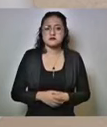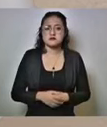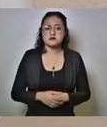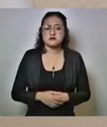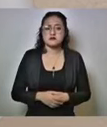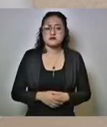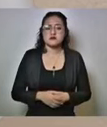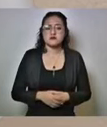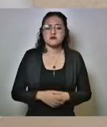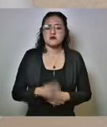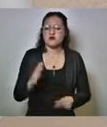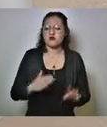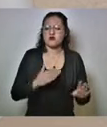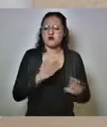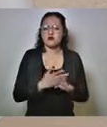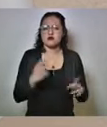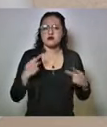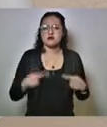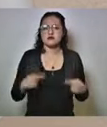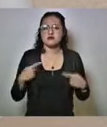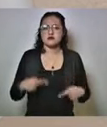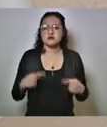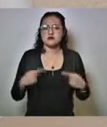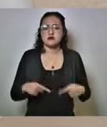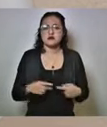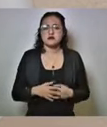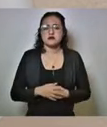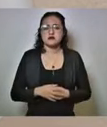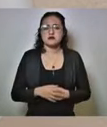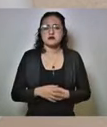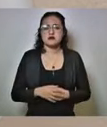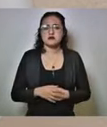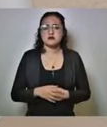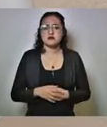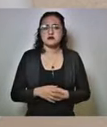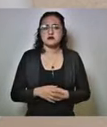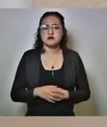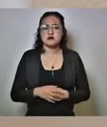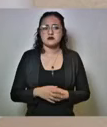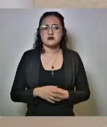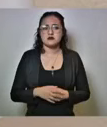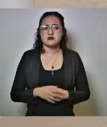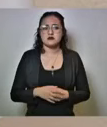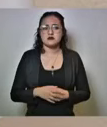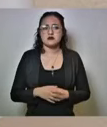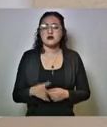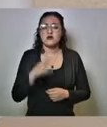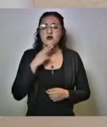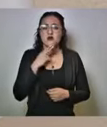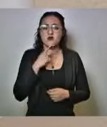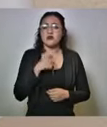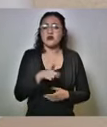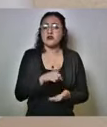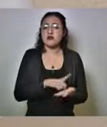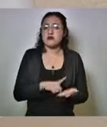violentas contra las personas en su ejecución usan drogas